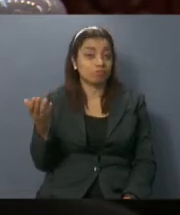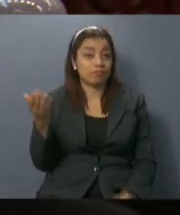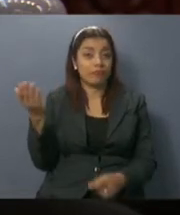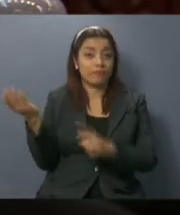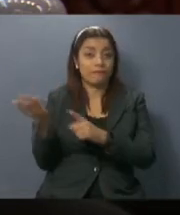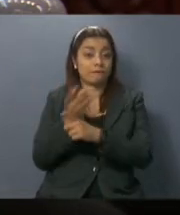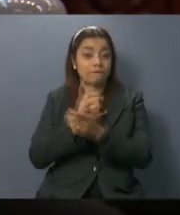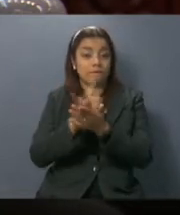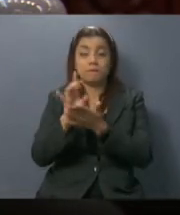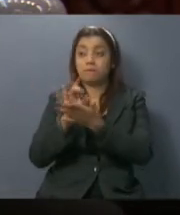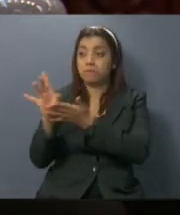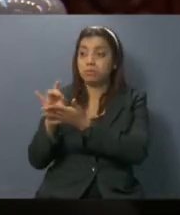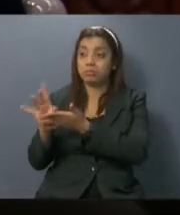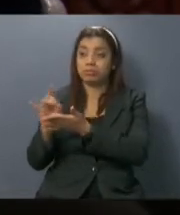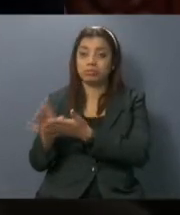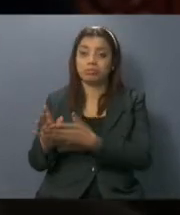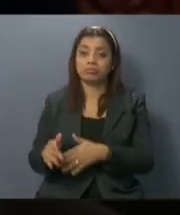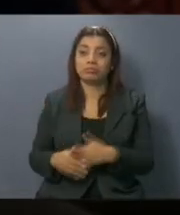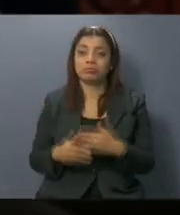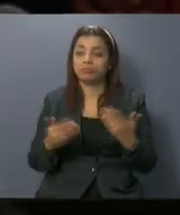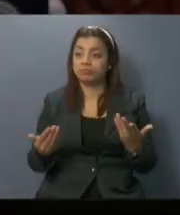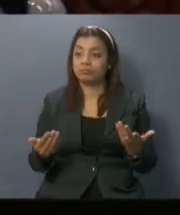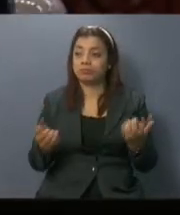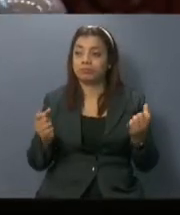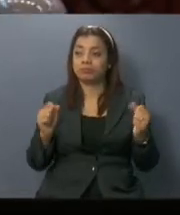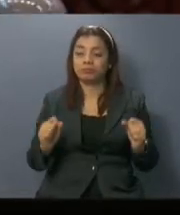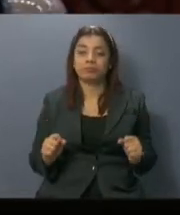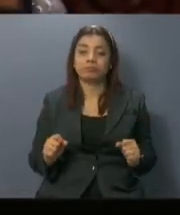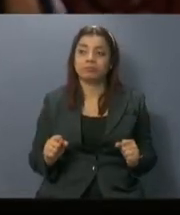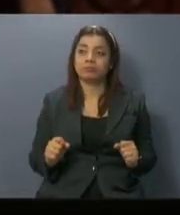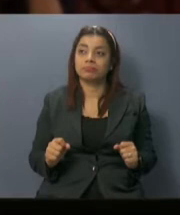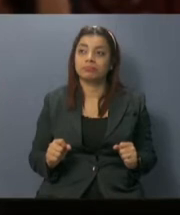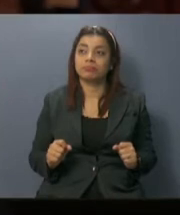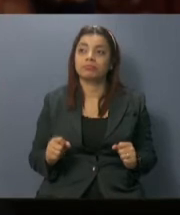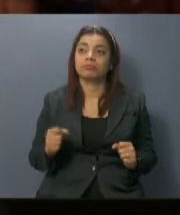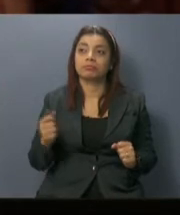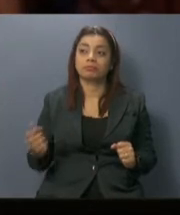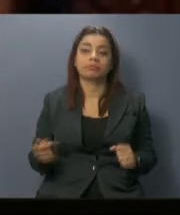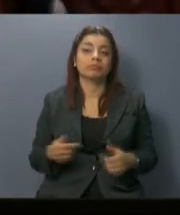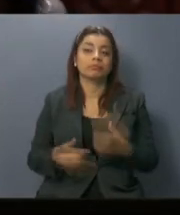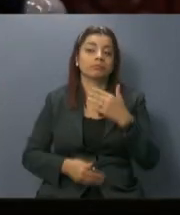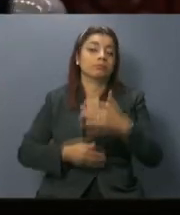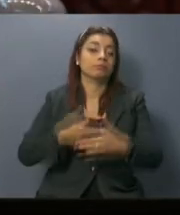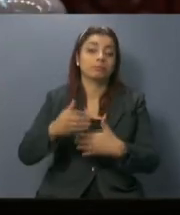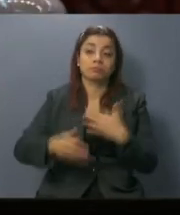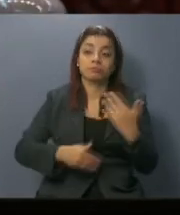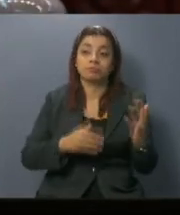con otros que cumplan con el perfil adecuado.